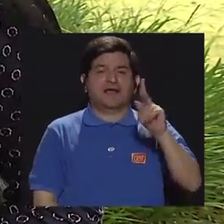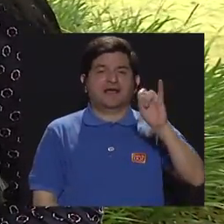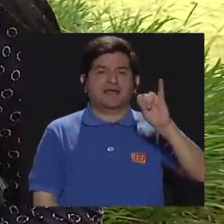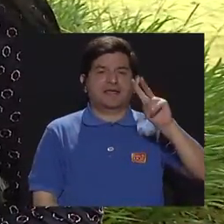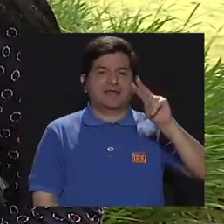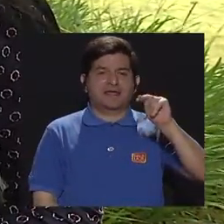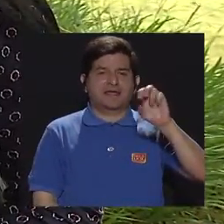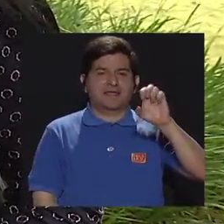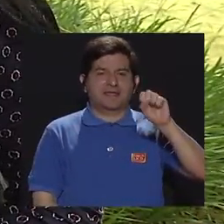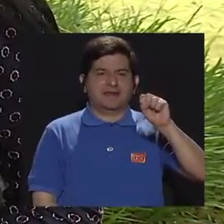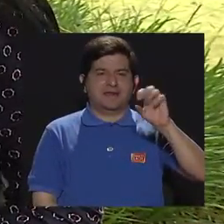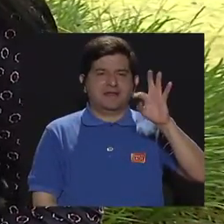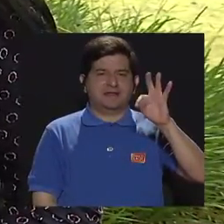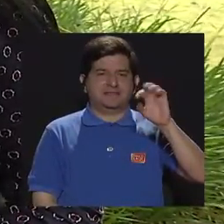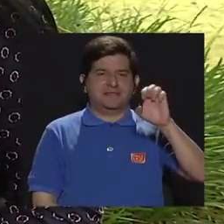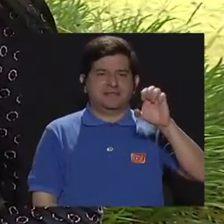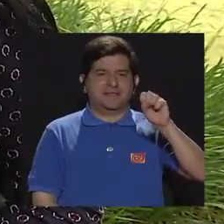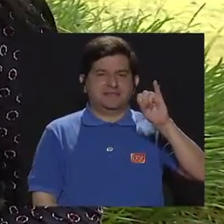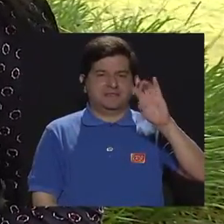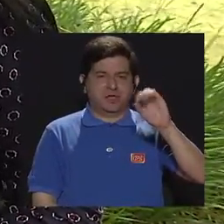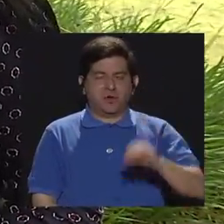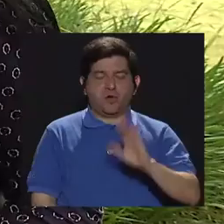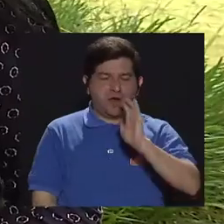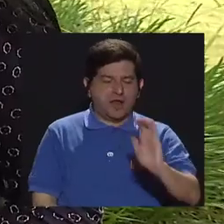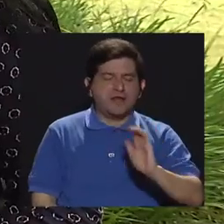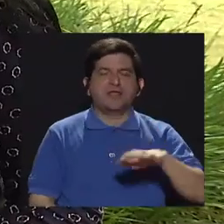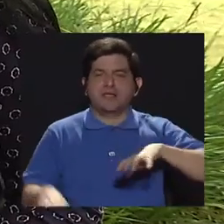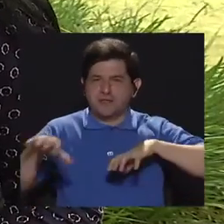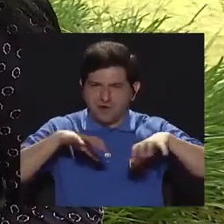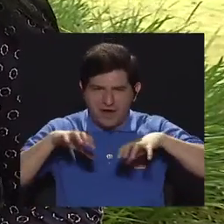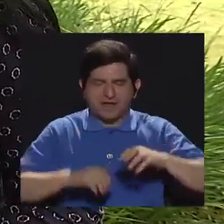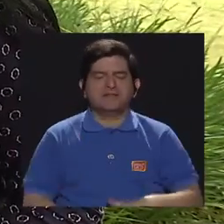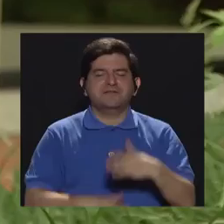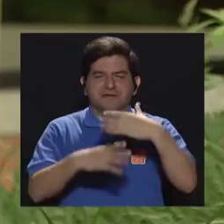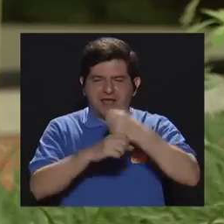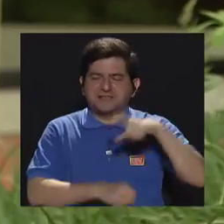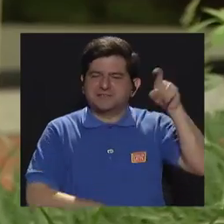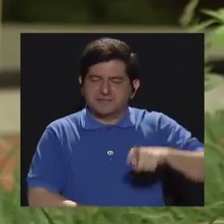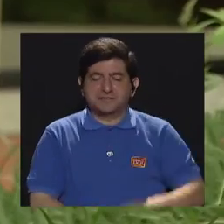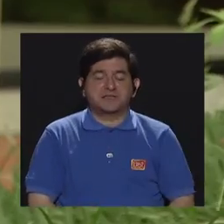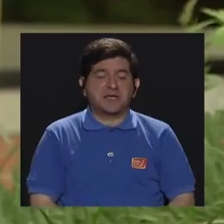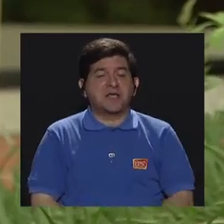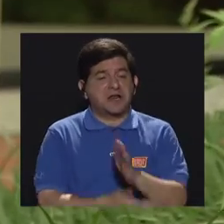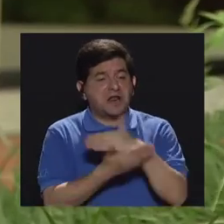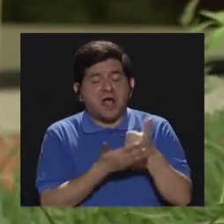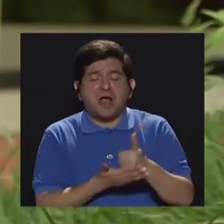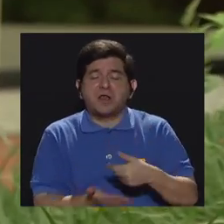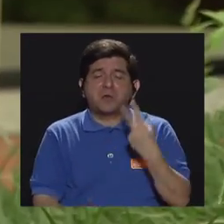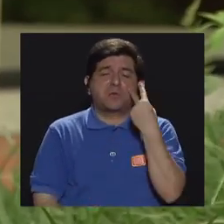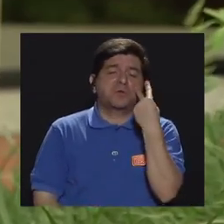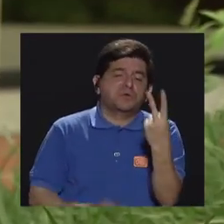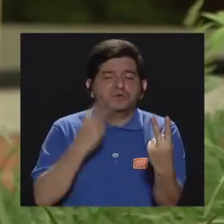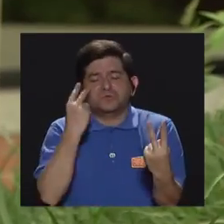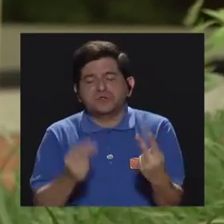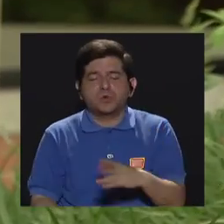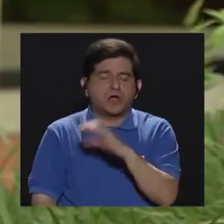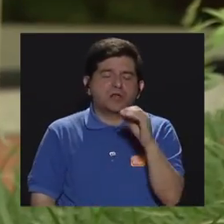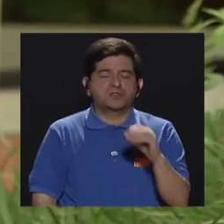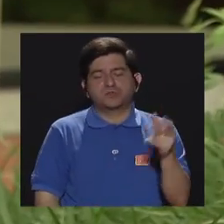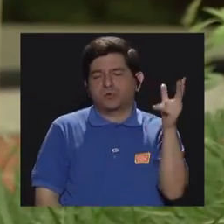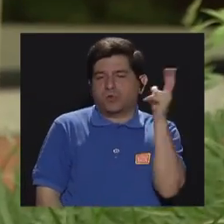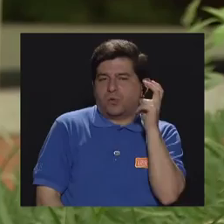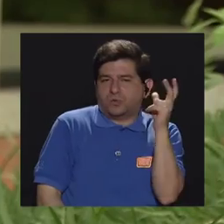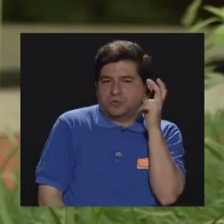va a aprender haciendo. No va a aprender solamente en la parte auditiva. Hay niños que pueden aprender visual, auditivo y